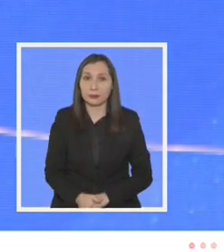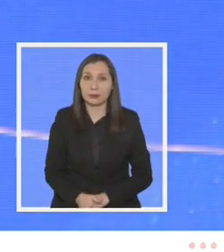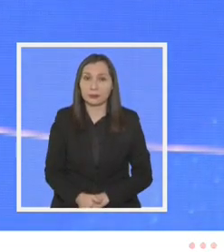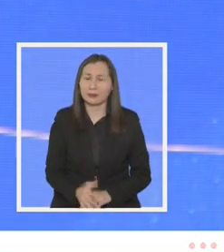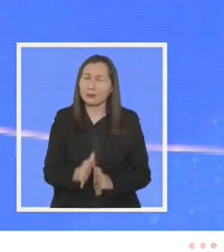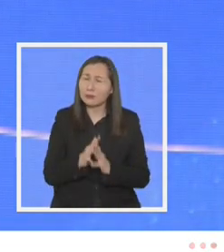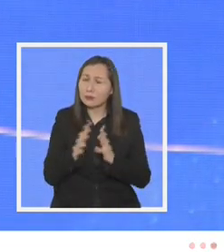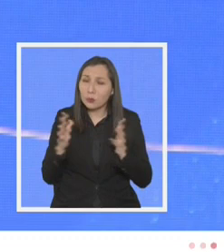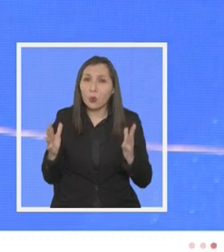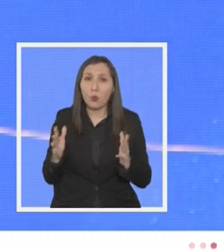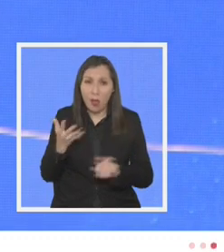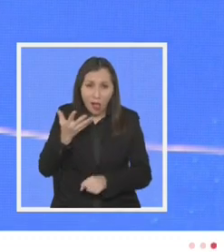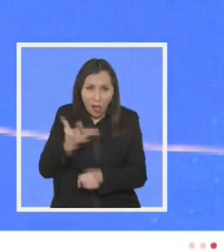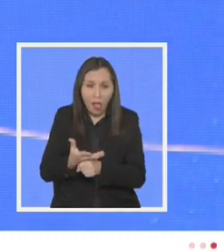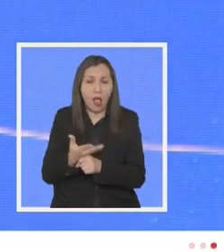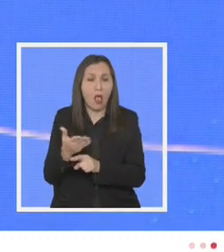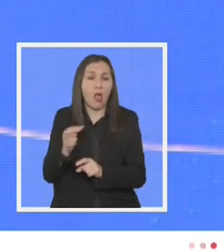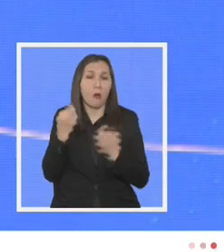tremendas oportunidades